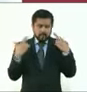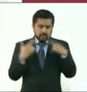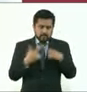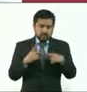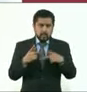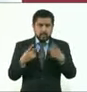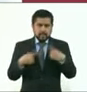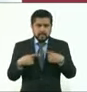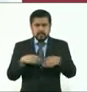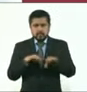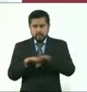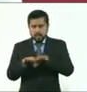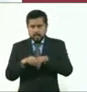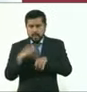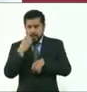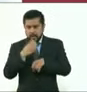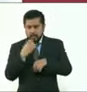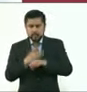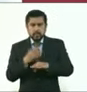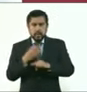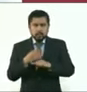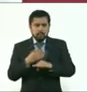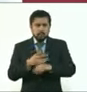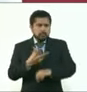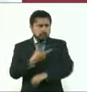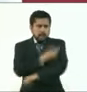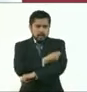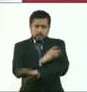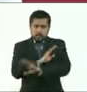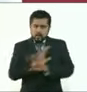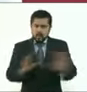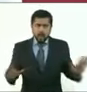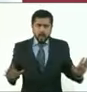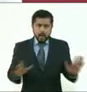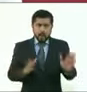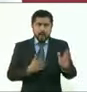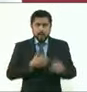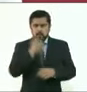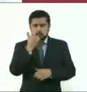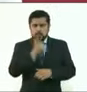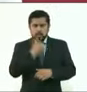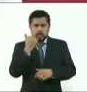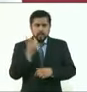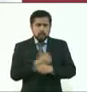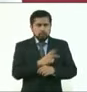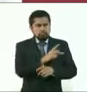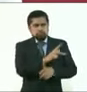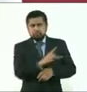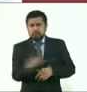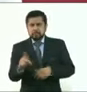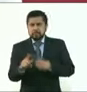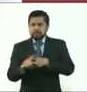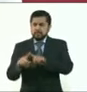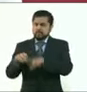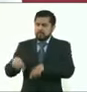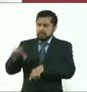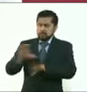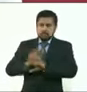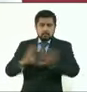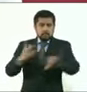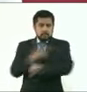con dosis e inclusive los estudiantes pues de todas las edades ya prácticamente han sido vacunados.